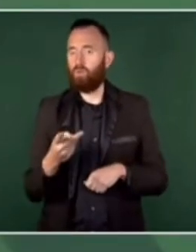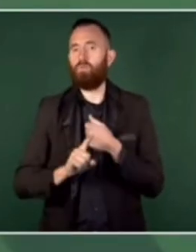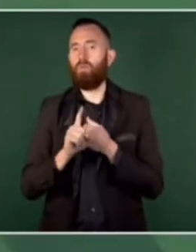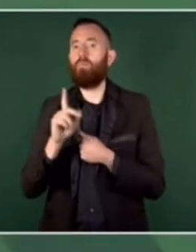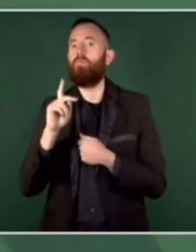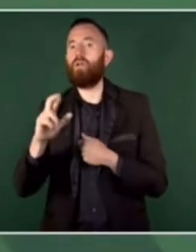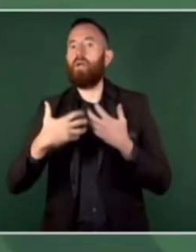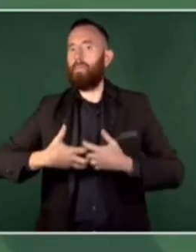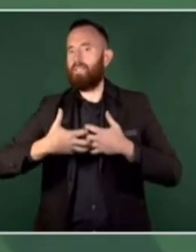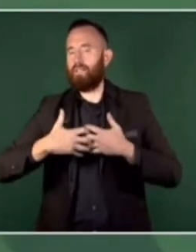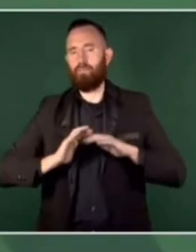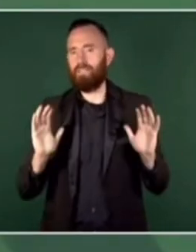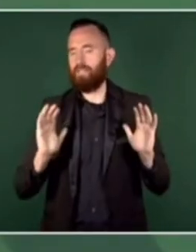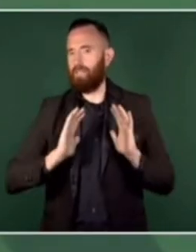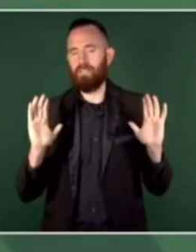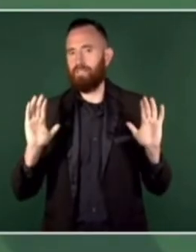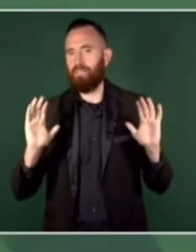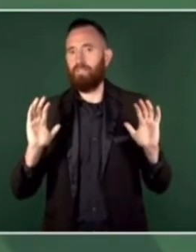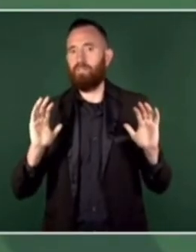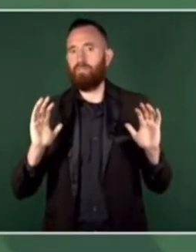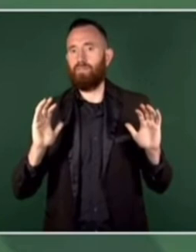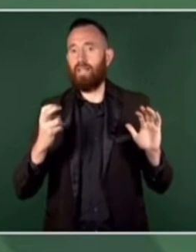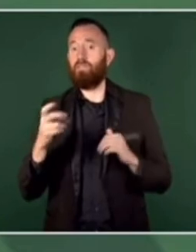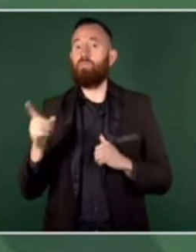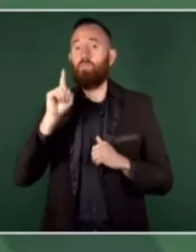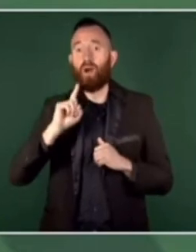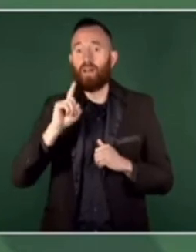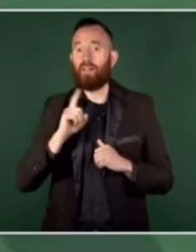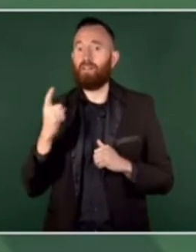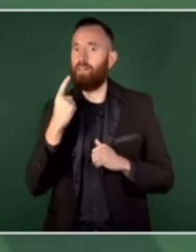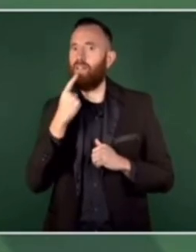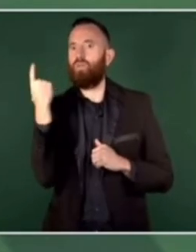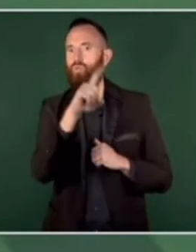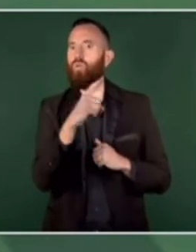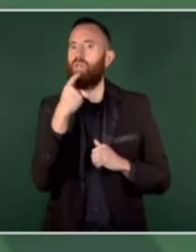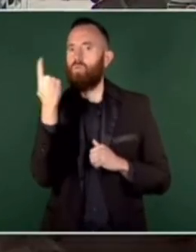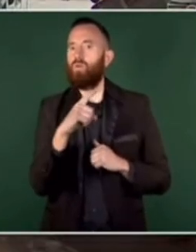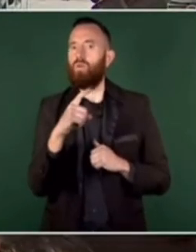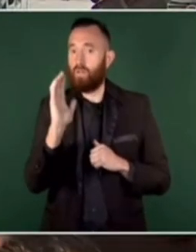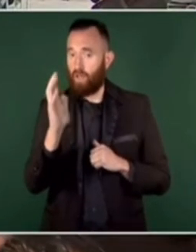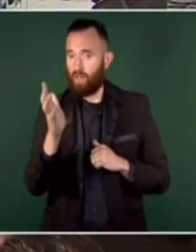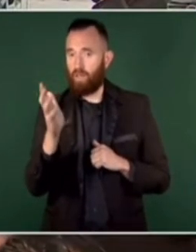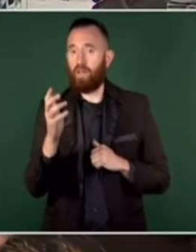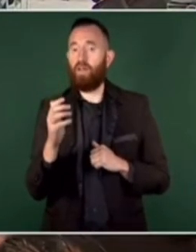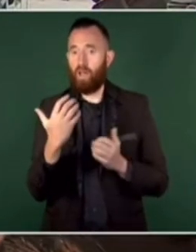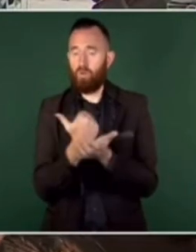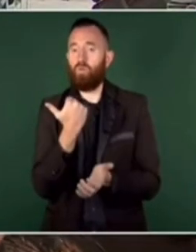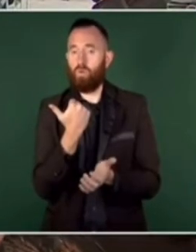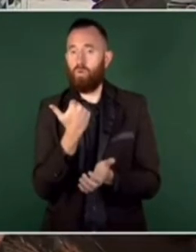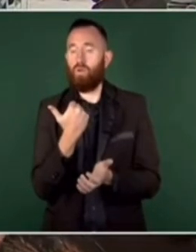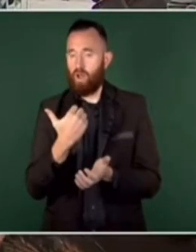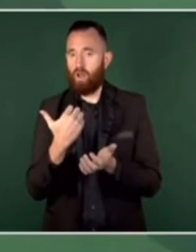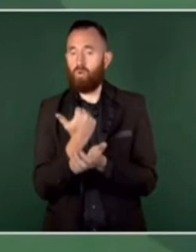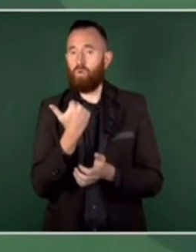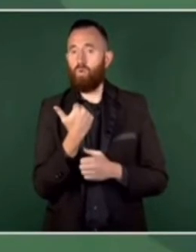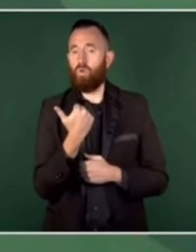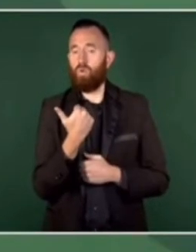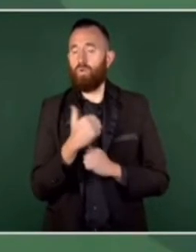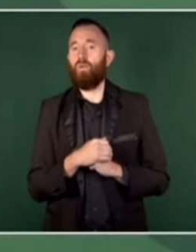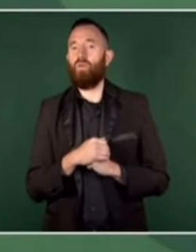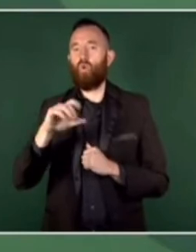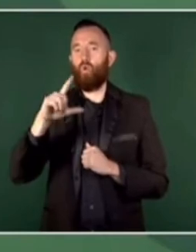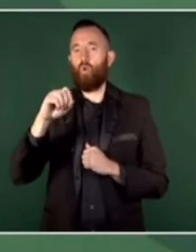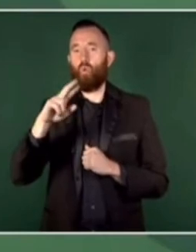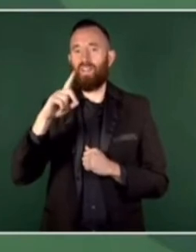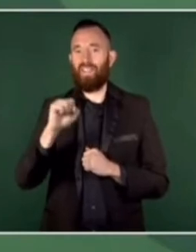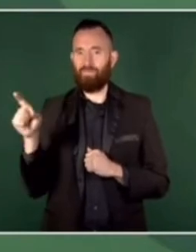Era una denuncia que ya había ganado un laudo a favor de Lourdes,